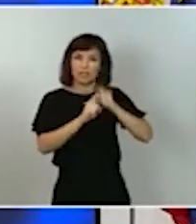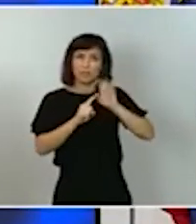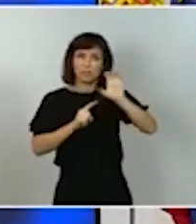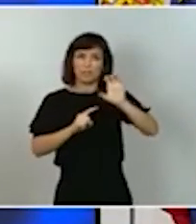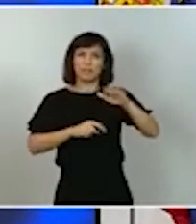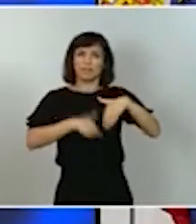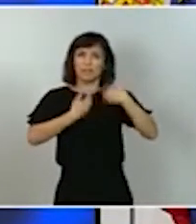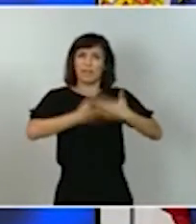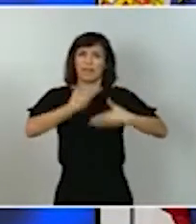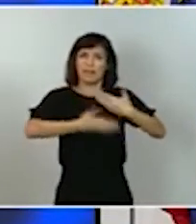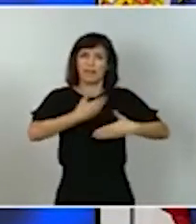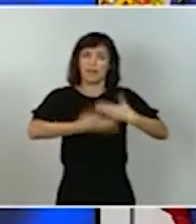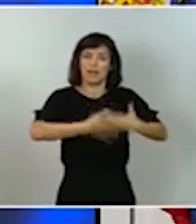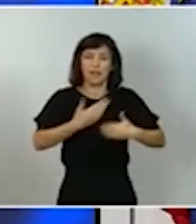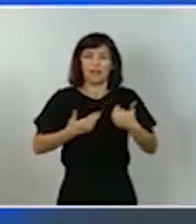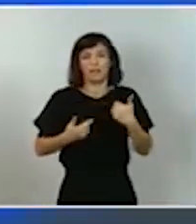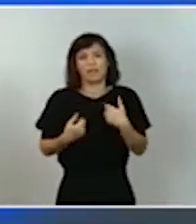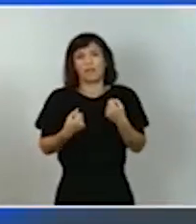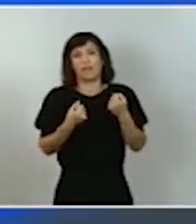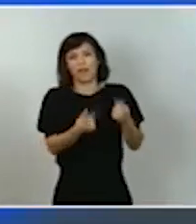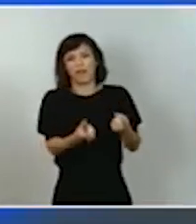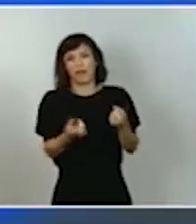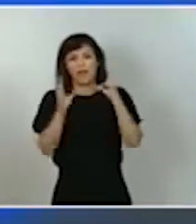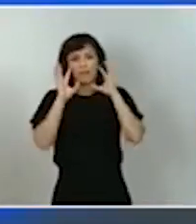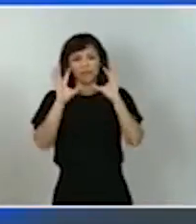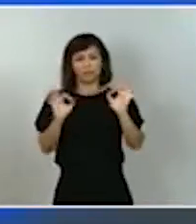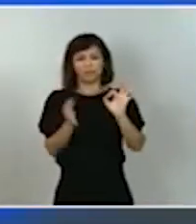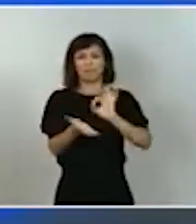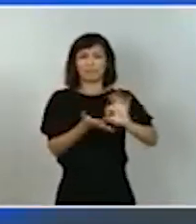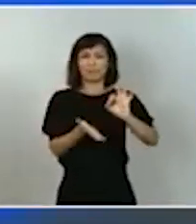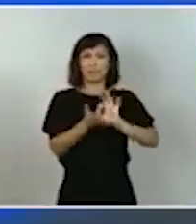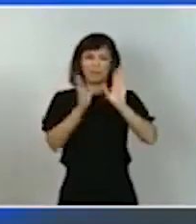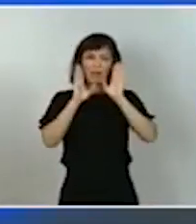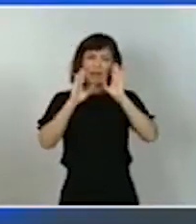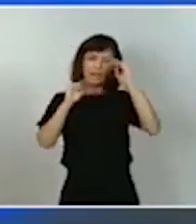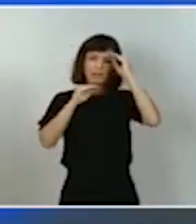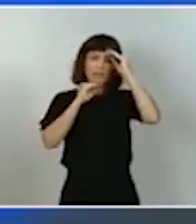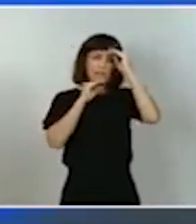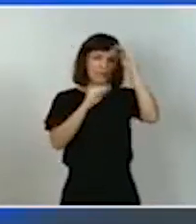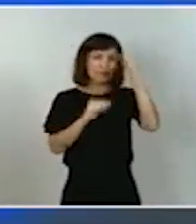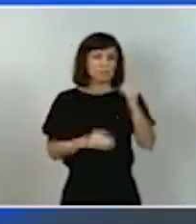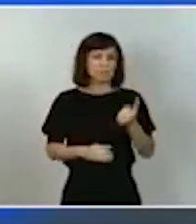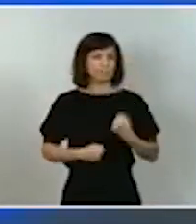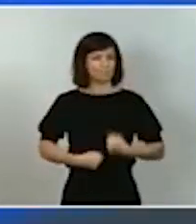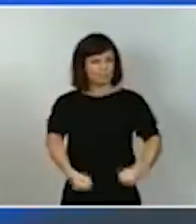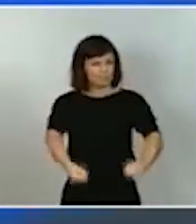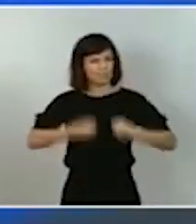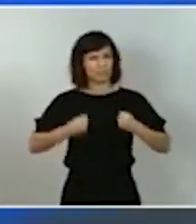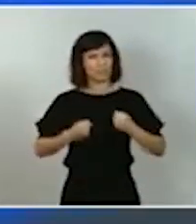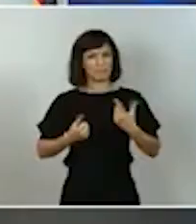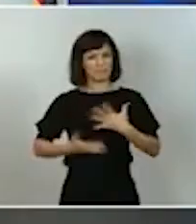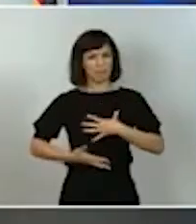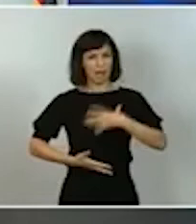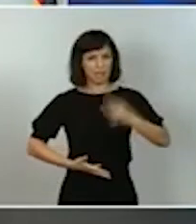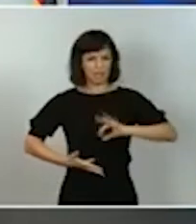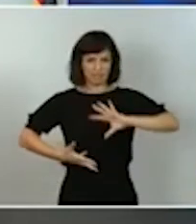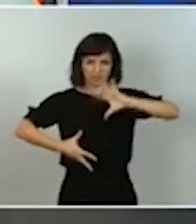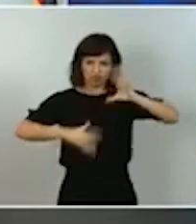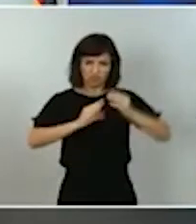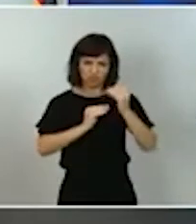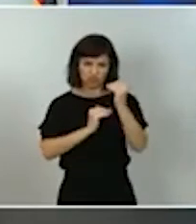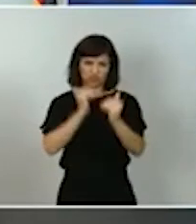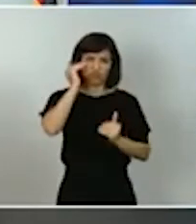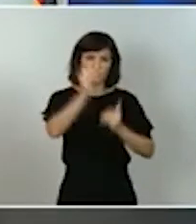que legarles lógicamente unos servicios de atención mucho más fuertes mucho más resilientes mucho más adaptados a sus necesidades